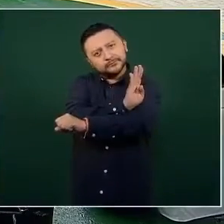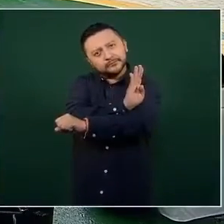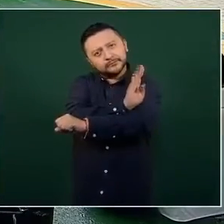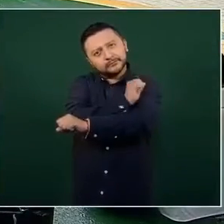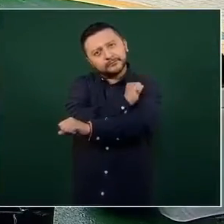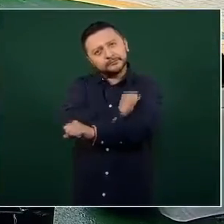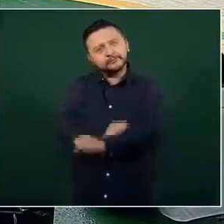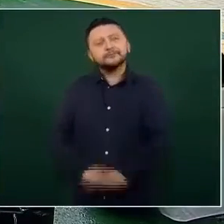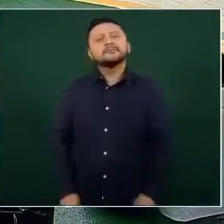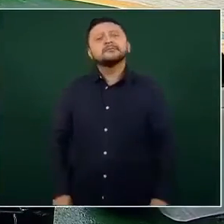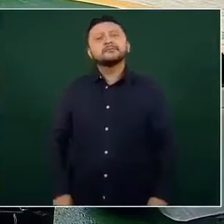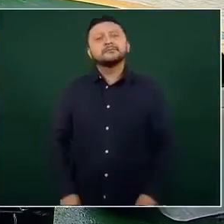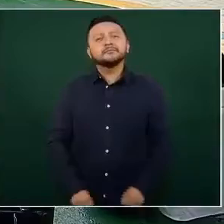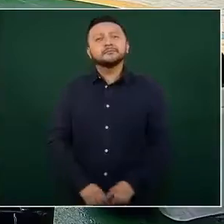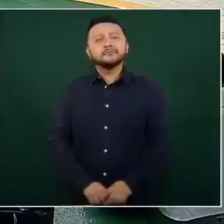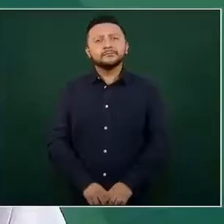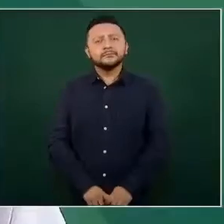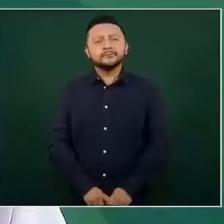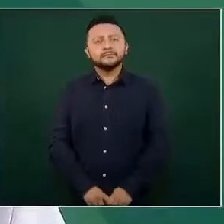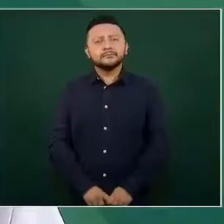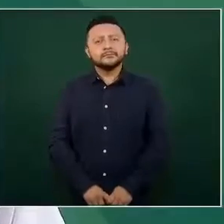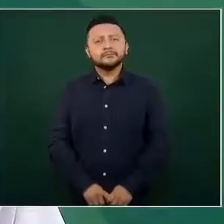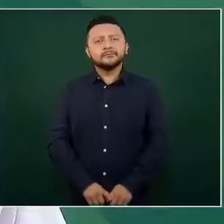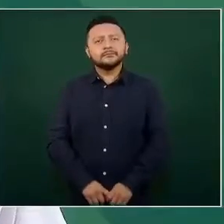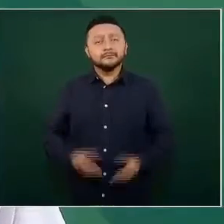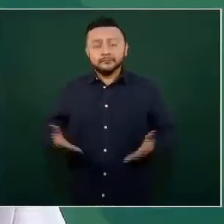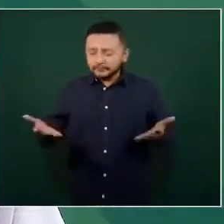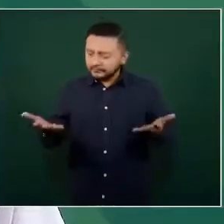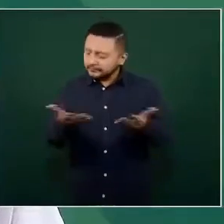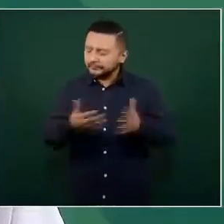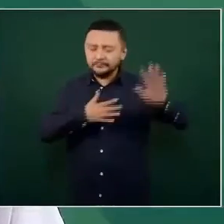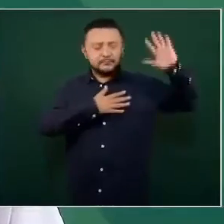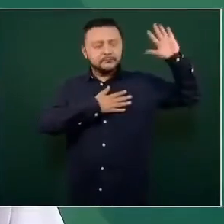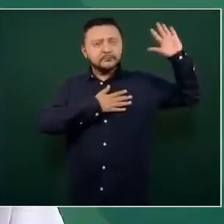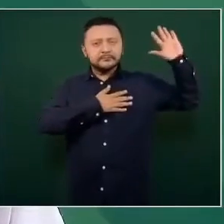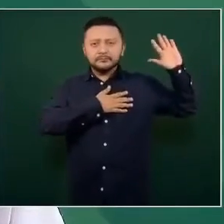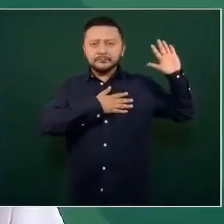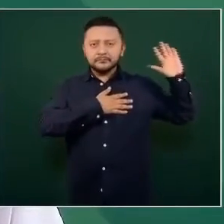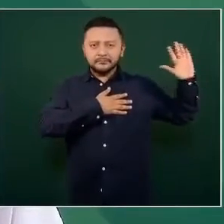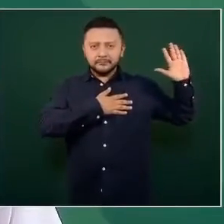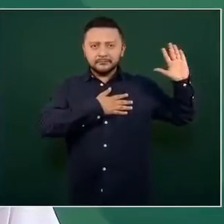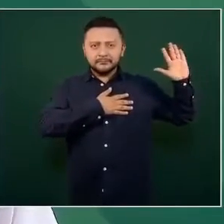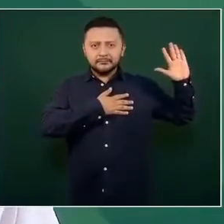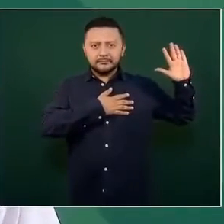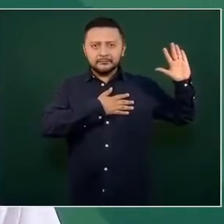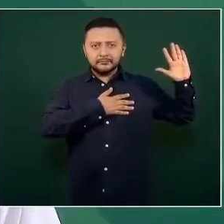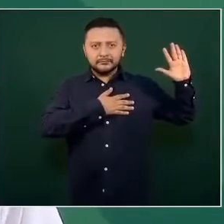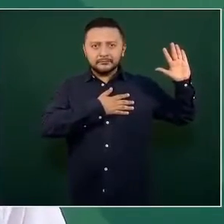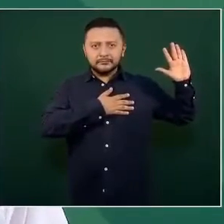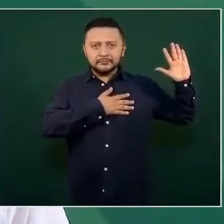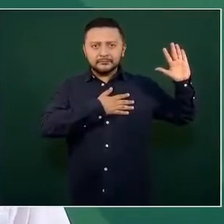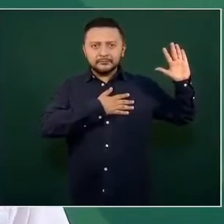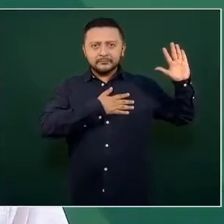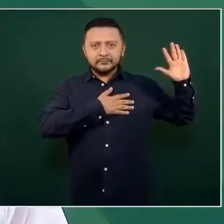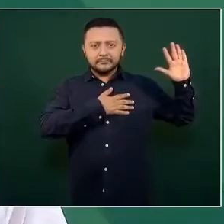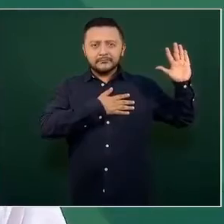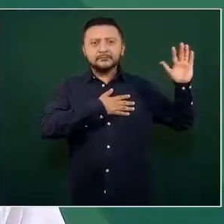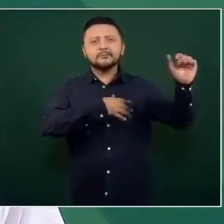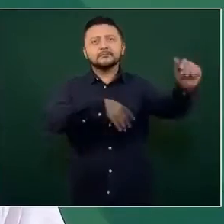vamos a cumplir el compromiso de que Pemex